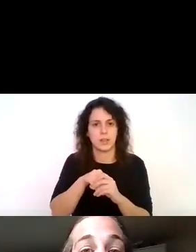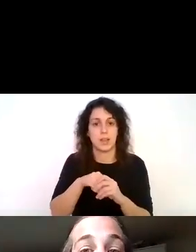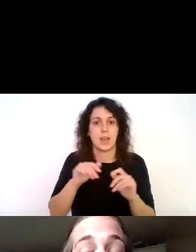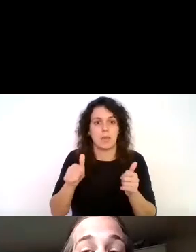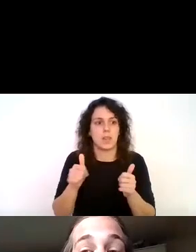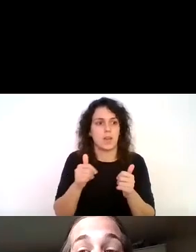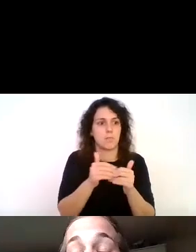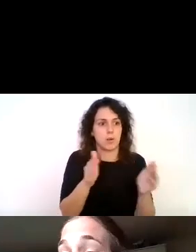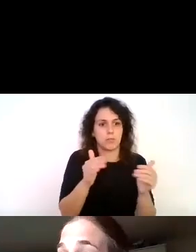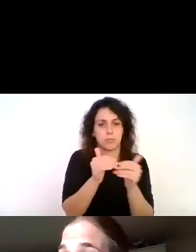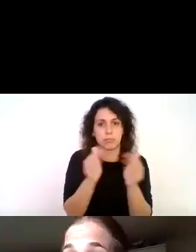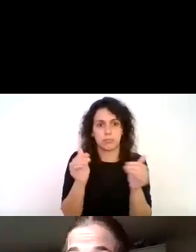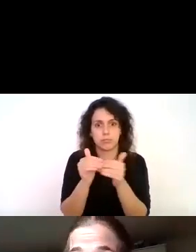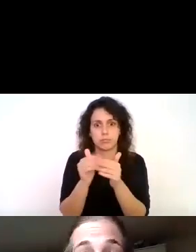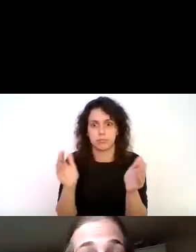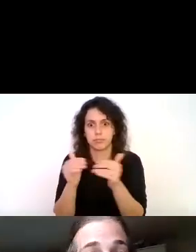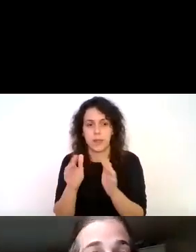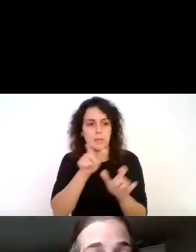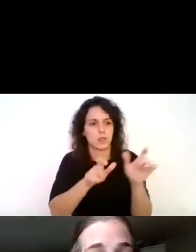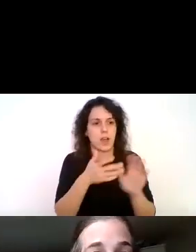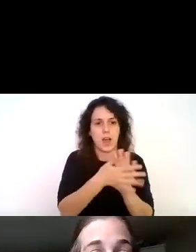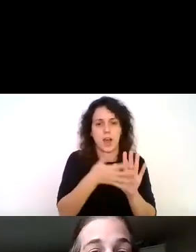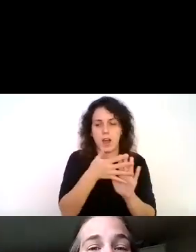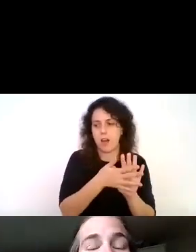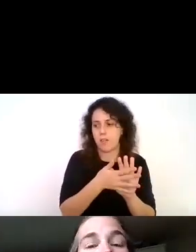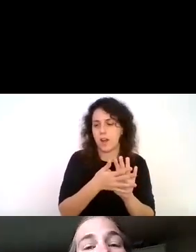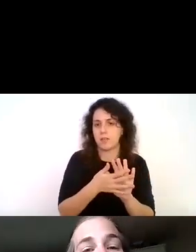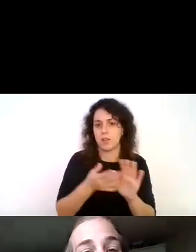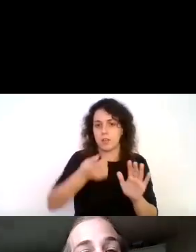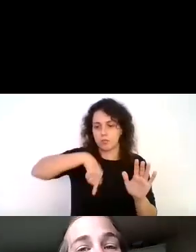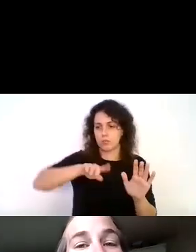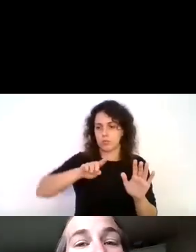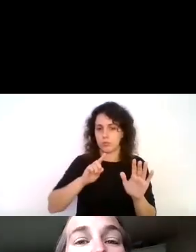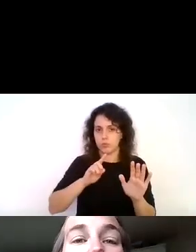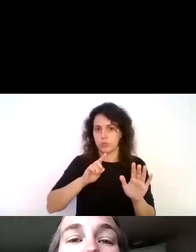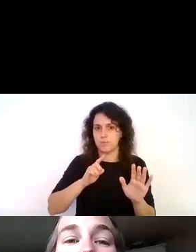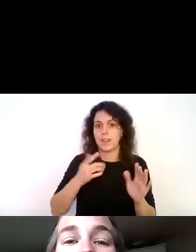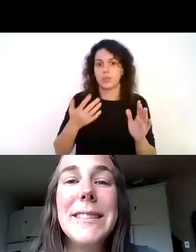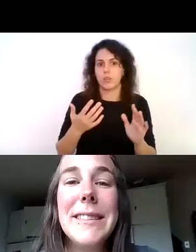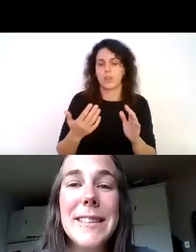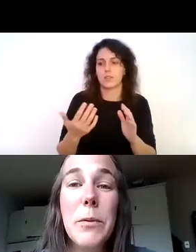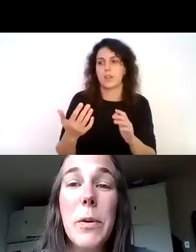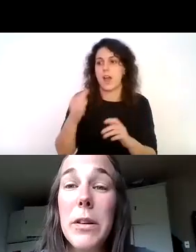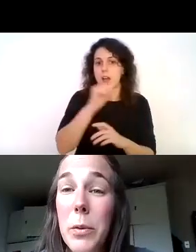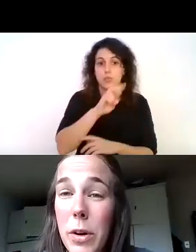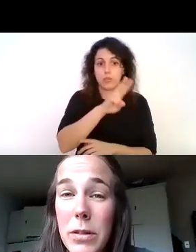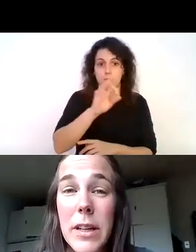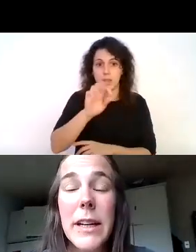hay gente que hablan de nosotros cierto entonces llegan a nosotros en 2017